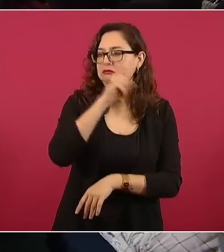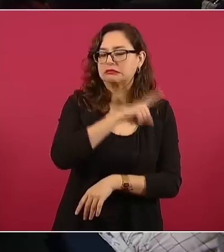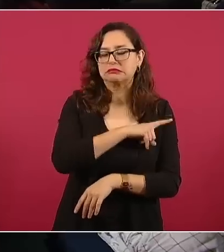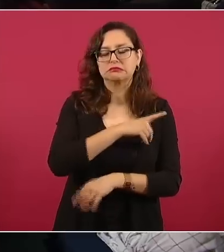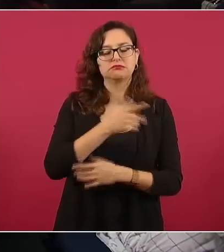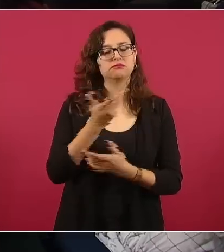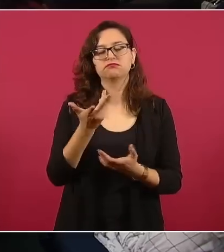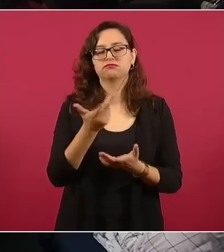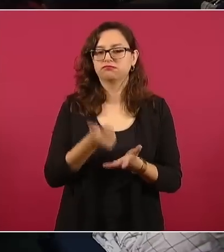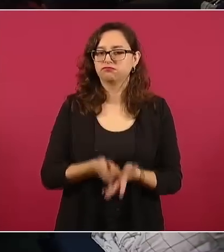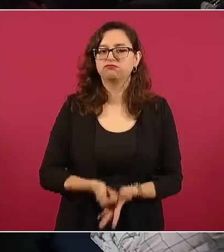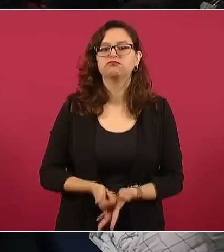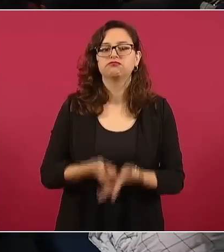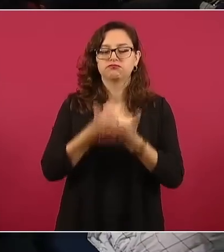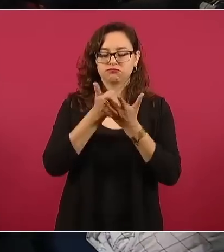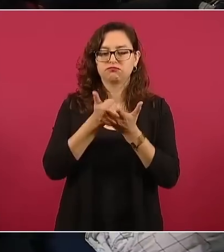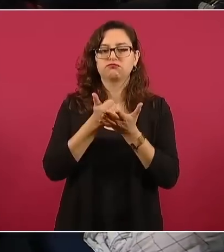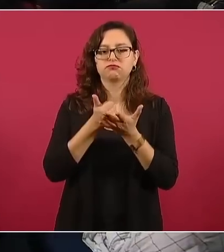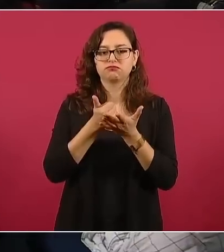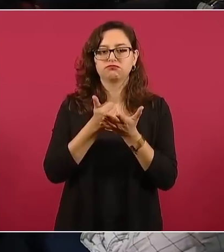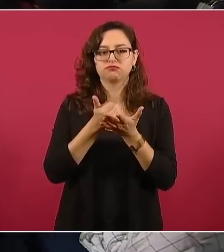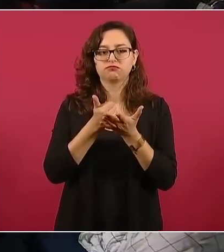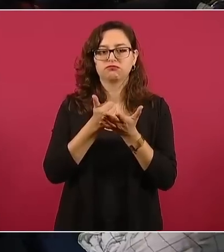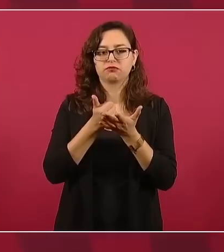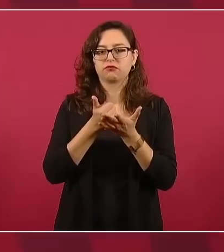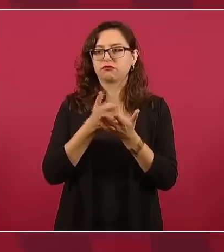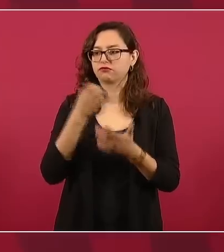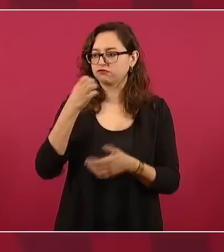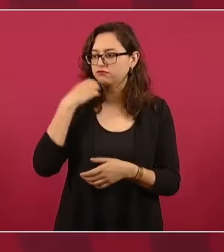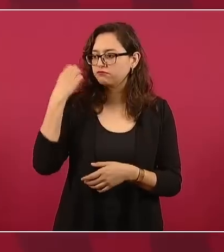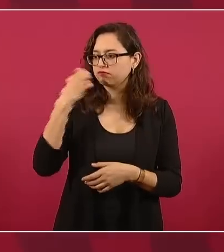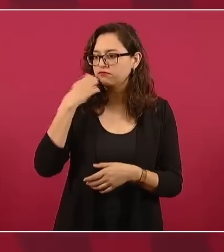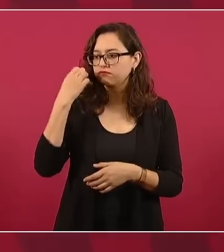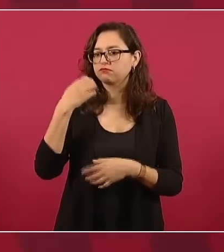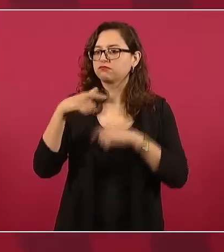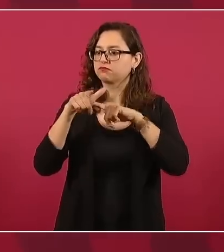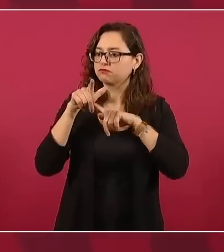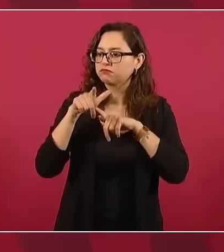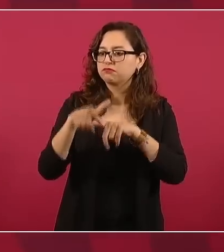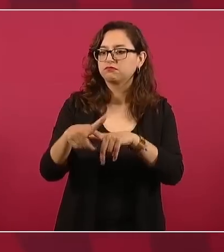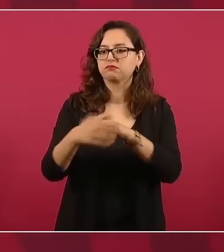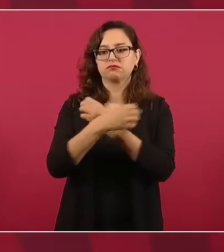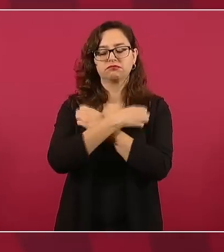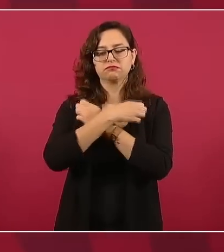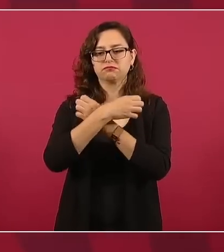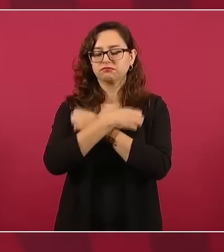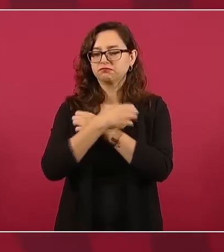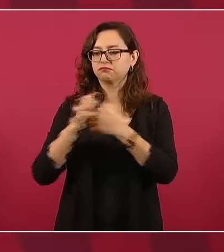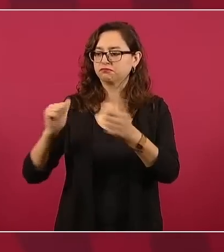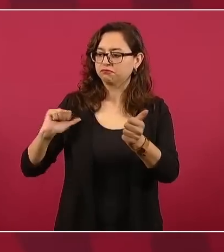no se rezague la educación en el país.